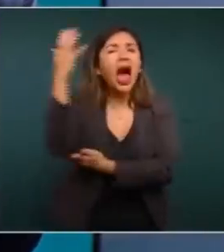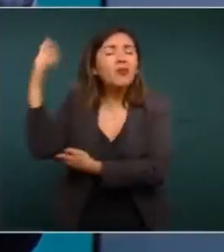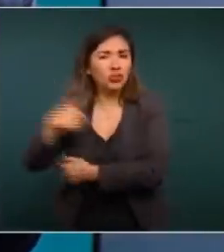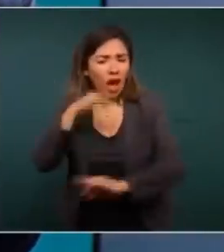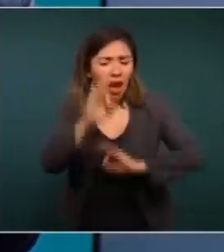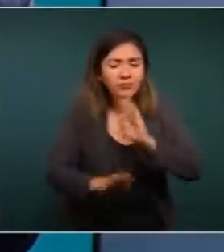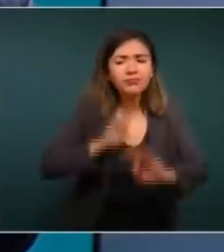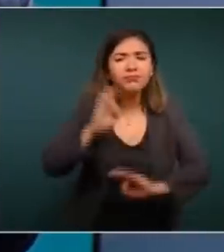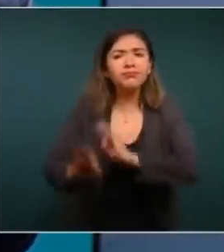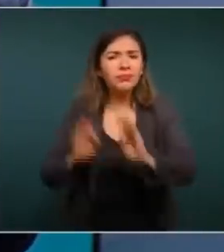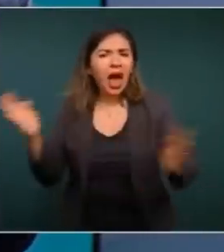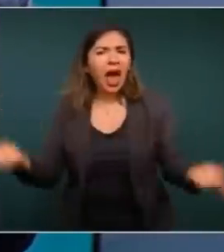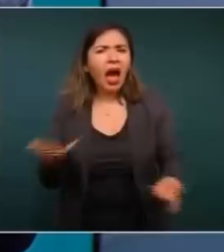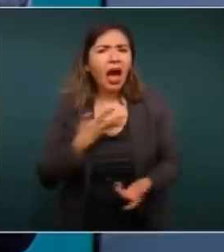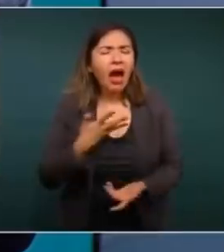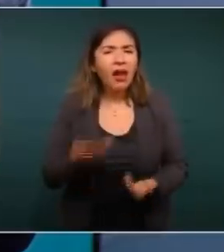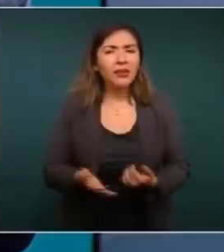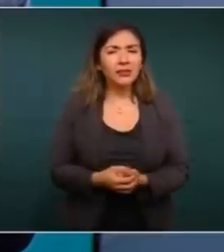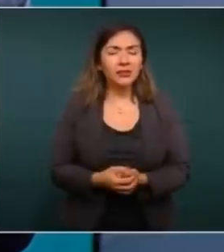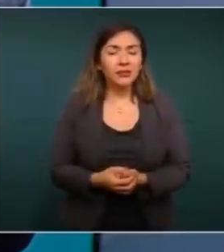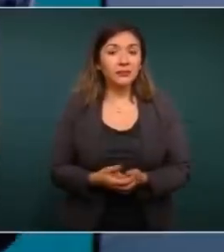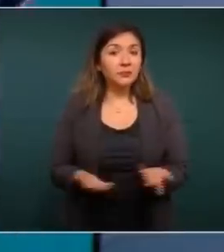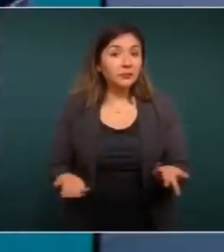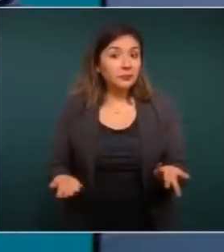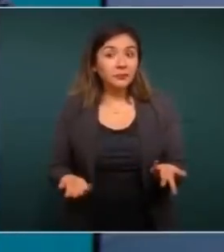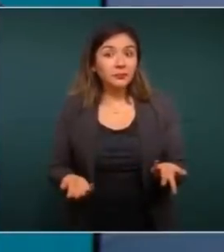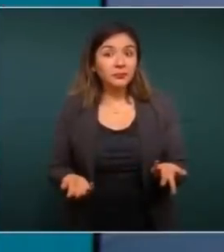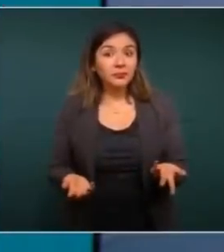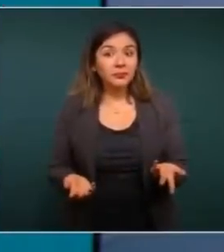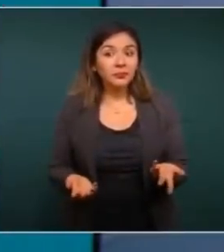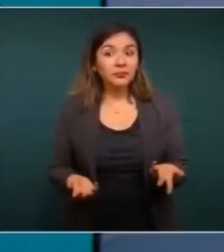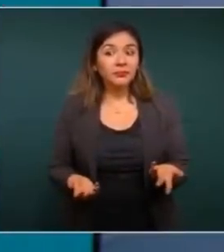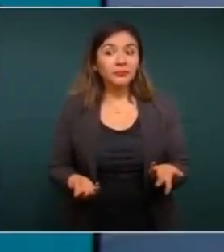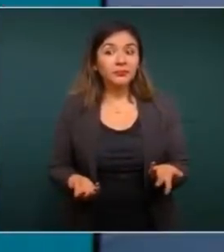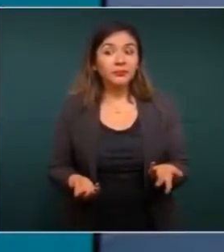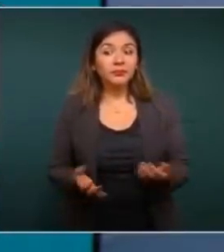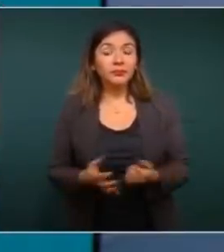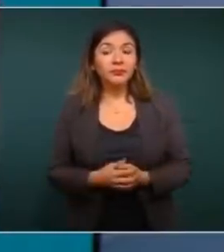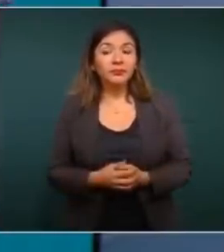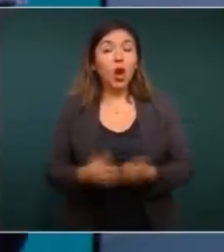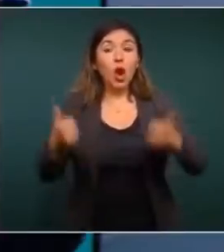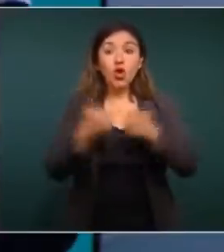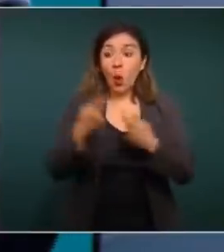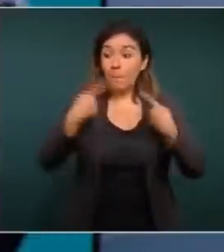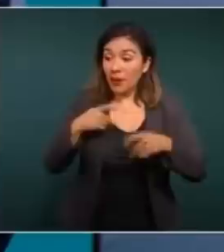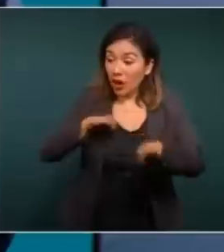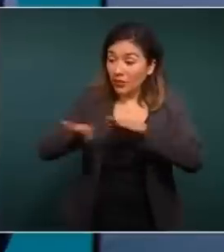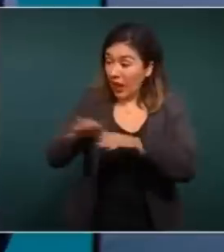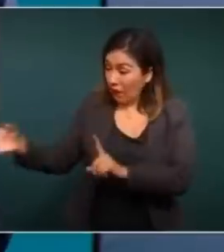o sea, no con trabajadores yo,